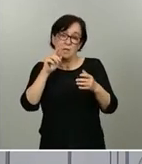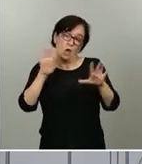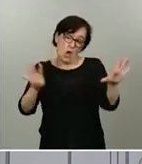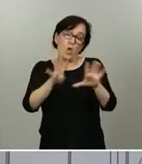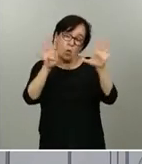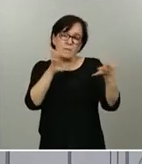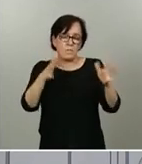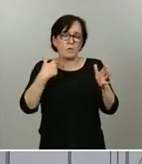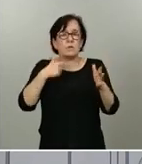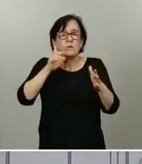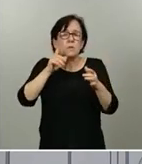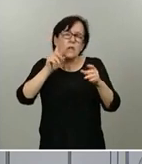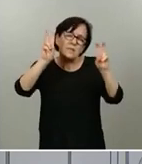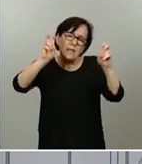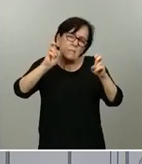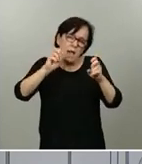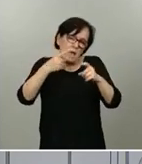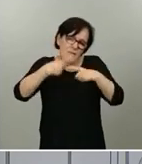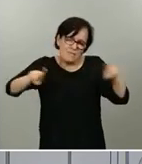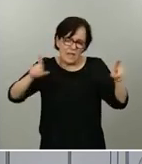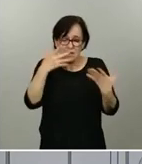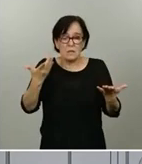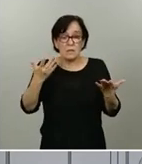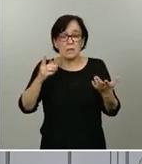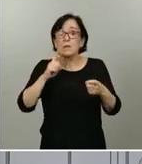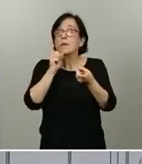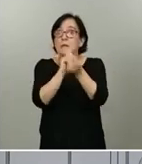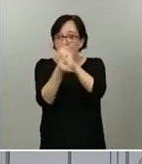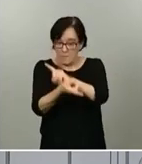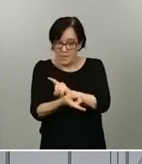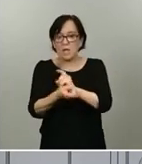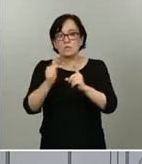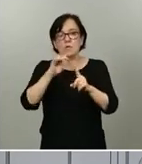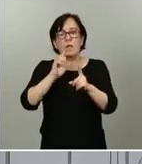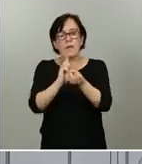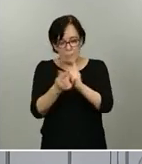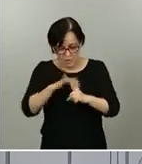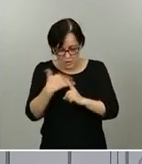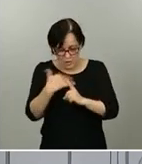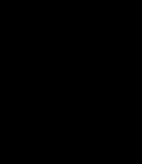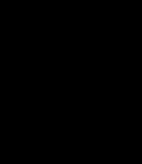partir de ahí, evidentemente, las cosas cambiaron y cambió la situación, cambiaron las recomendaciones.